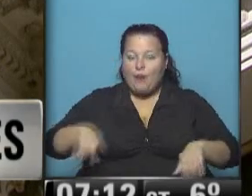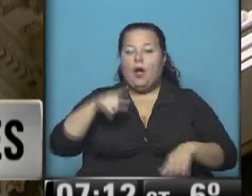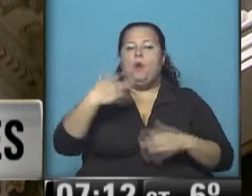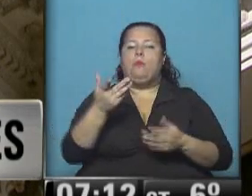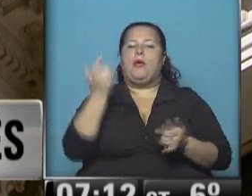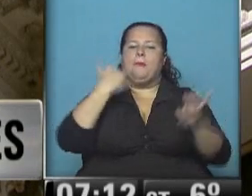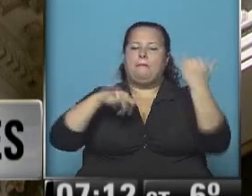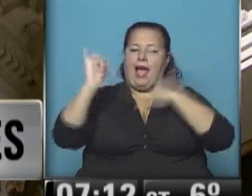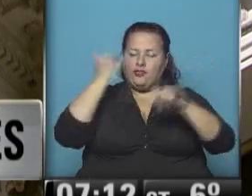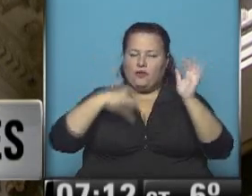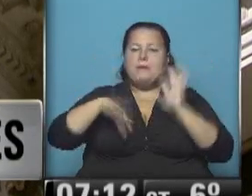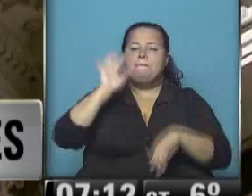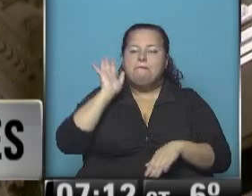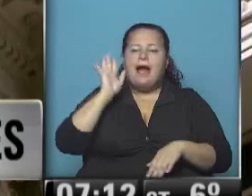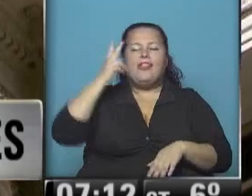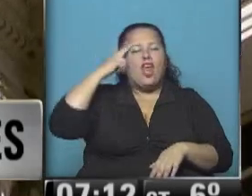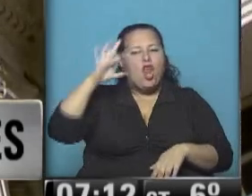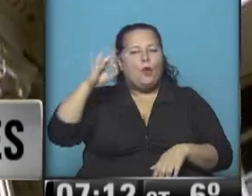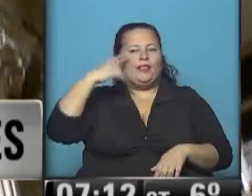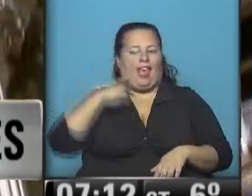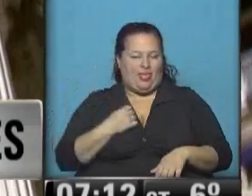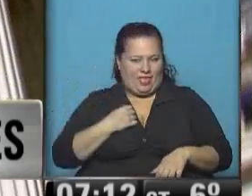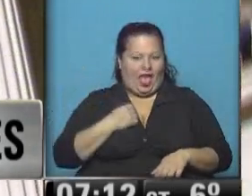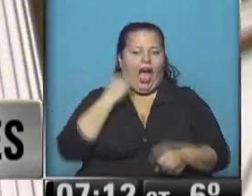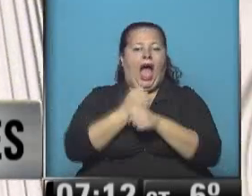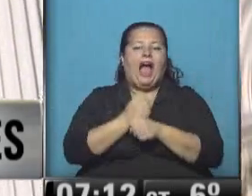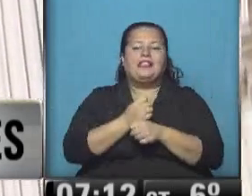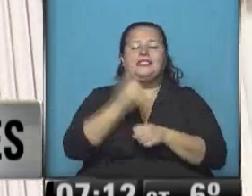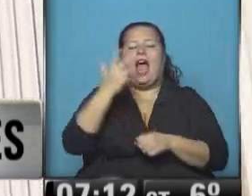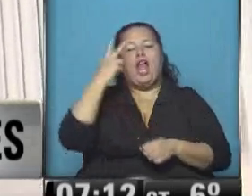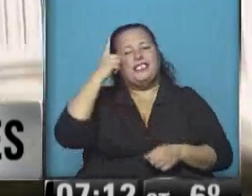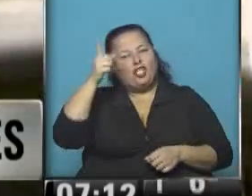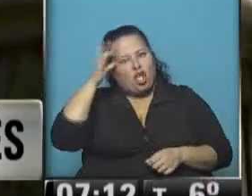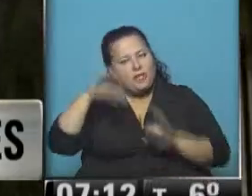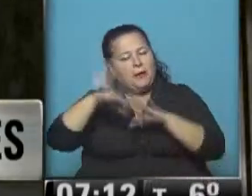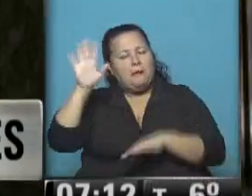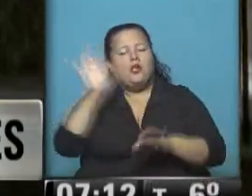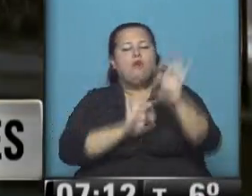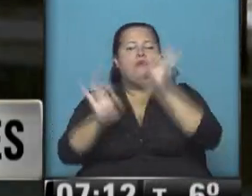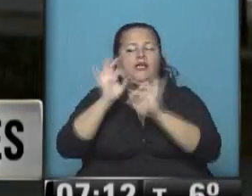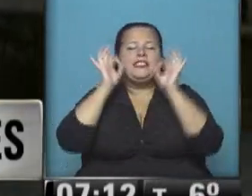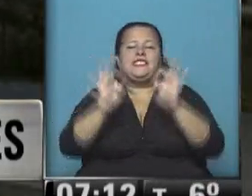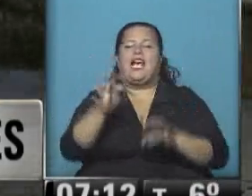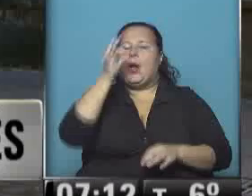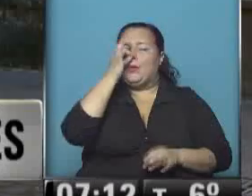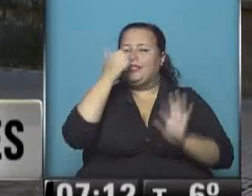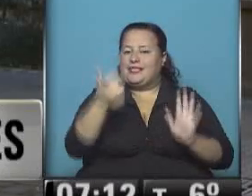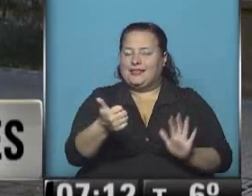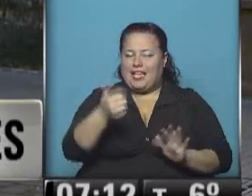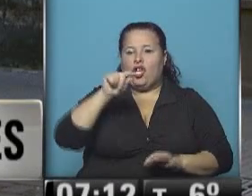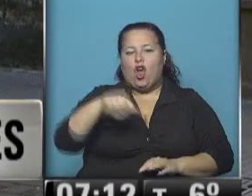abrir plazos fijos de más de 90 días, es decir, hasta 180 o más, a una tasa que puede alcanzar el 26